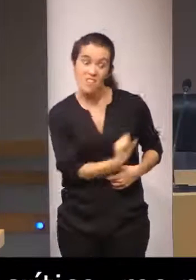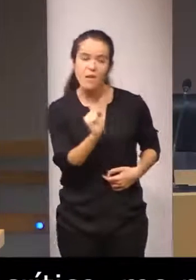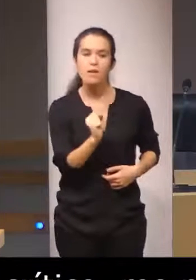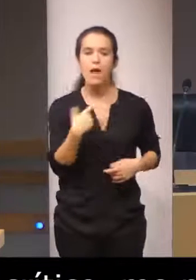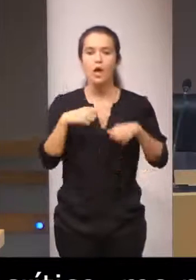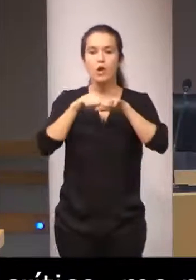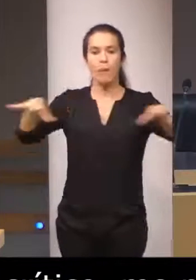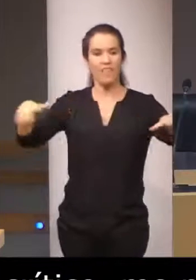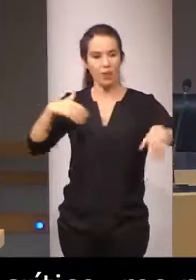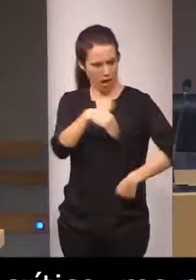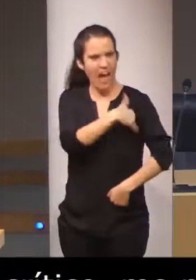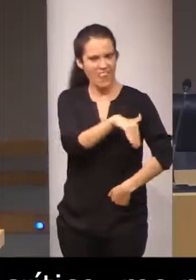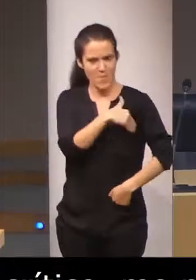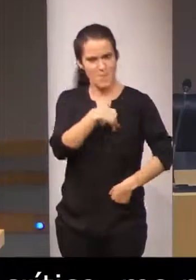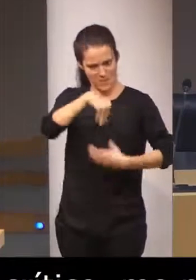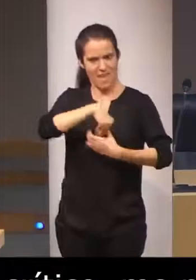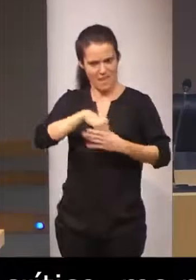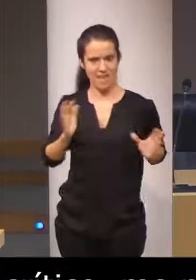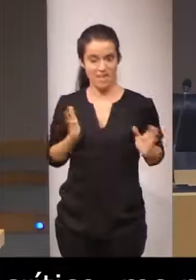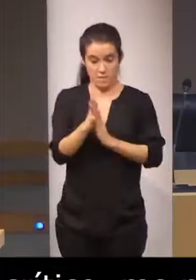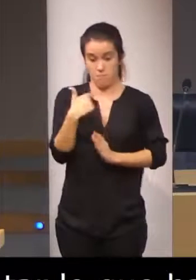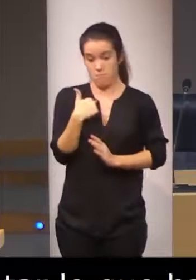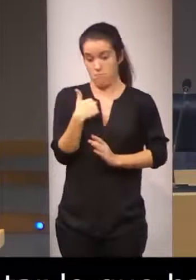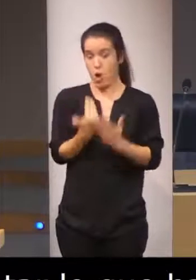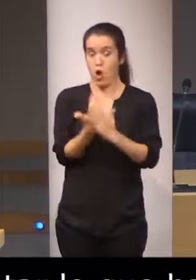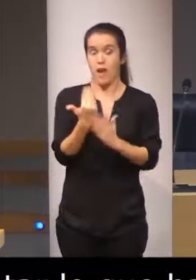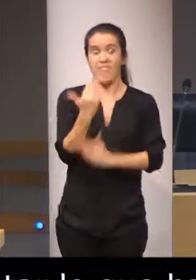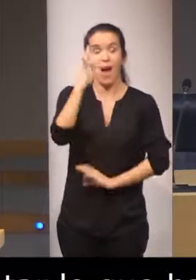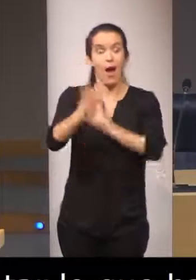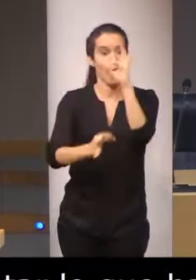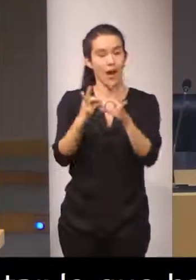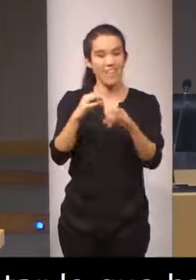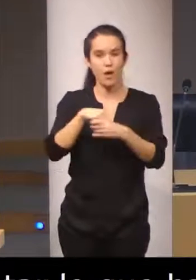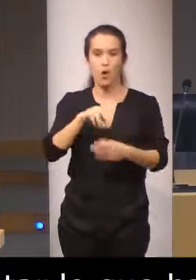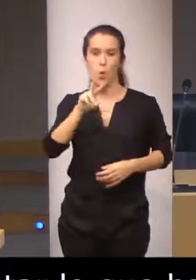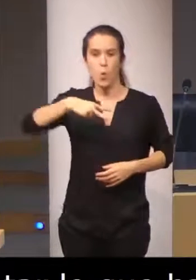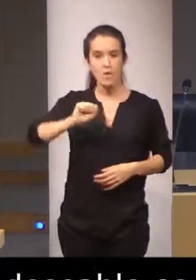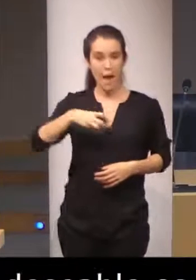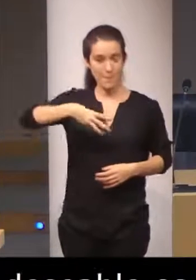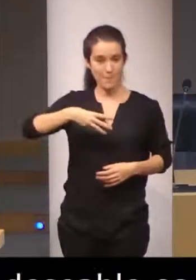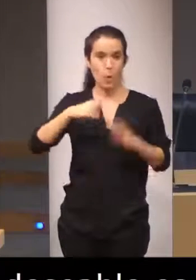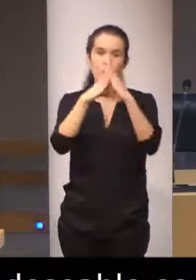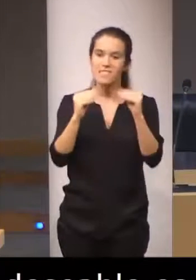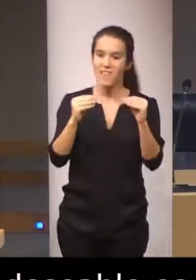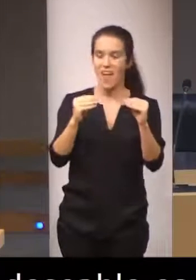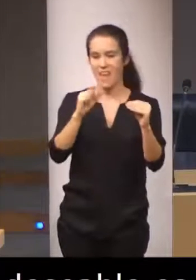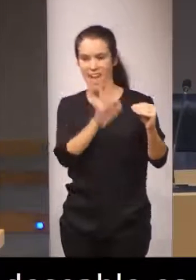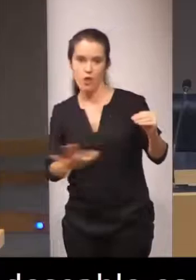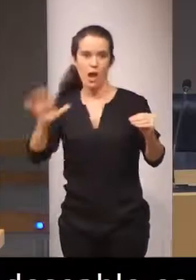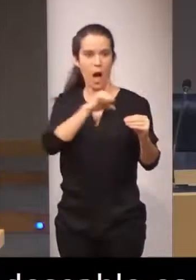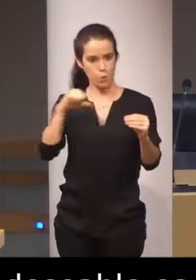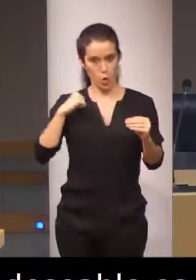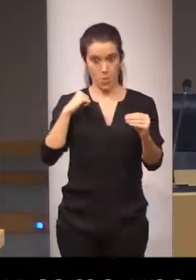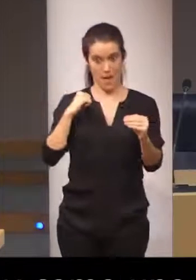académica y como uno de los organizadores de esta jornada era la UNAM Universidad Nacional Autónoma de México que con diferencia